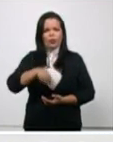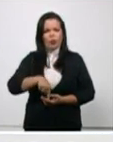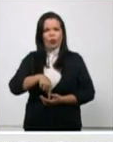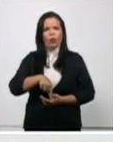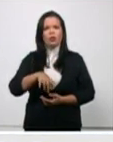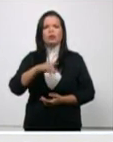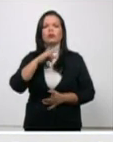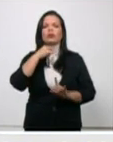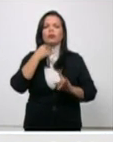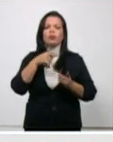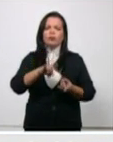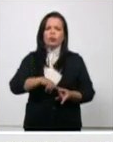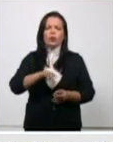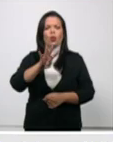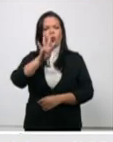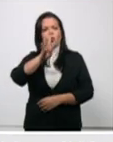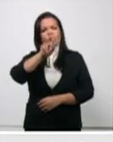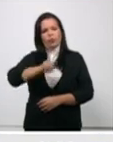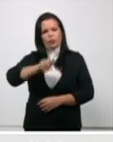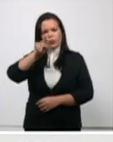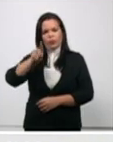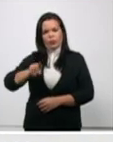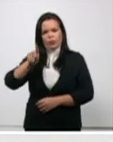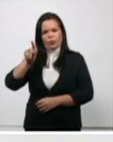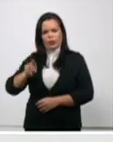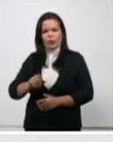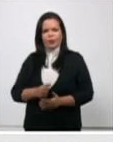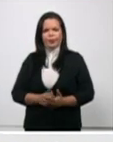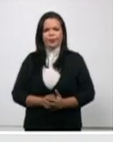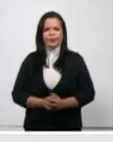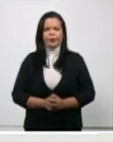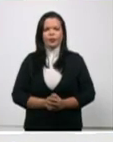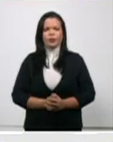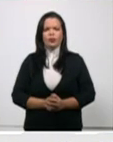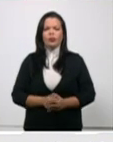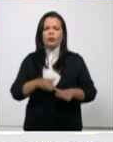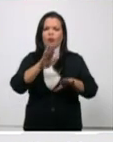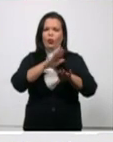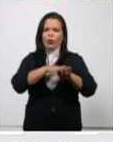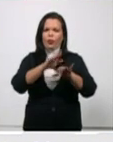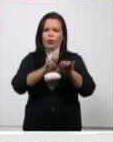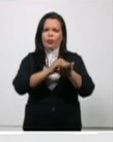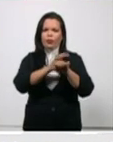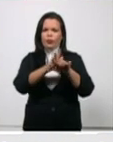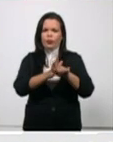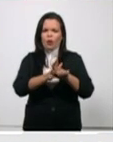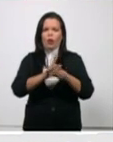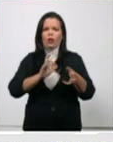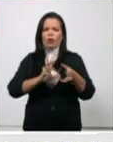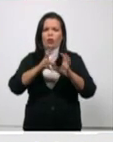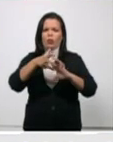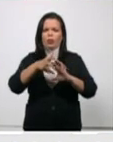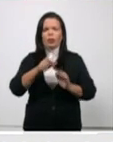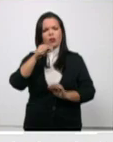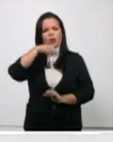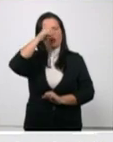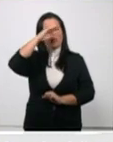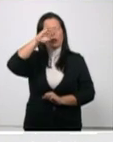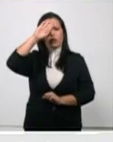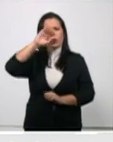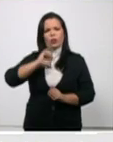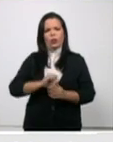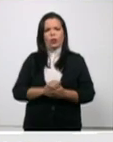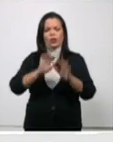de cuatro personas en con la COVID-19 en Cuba y con esto ya se